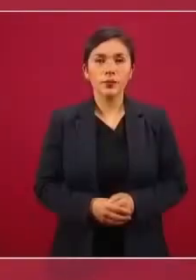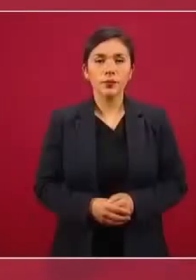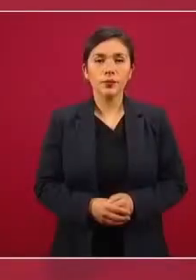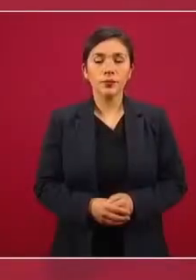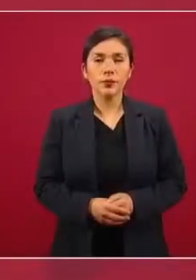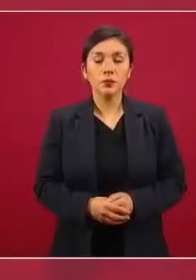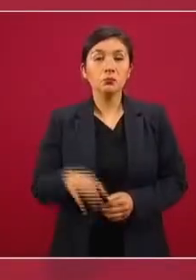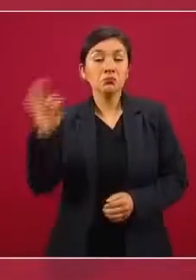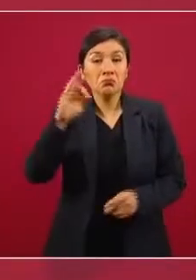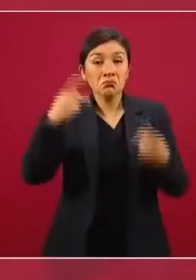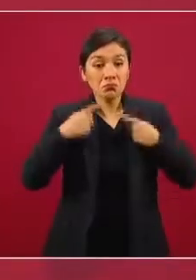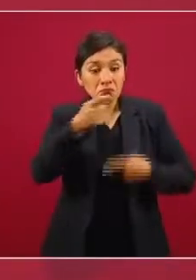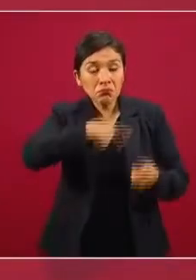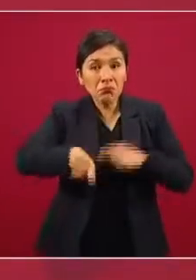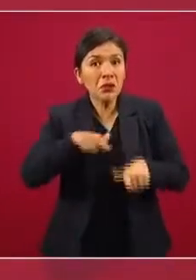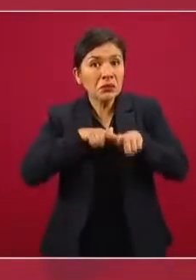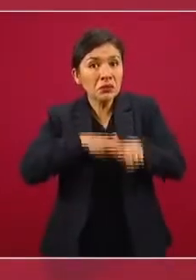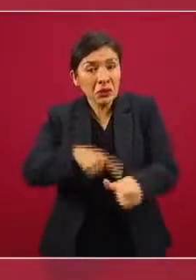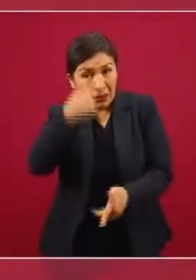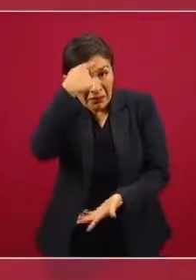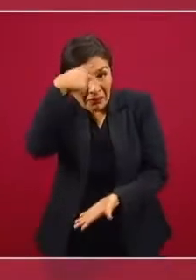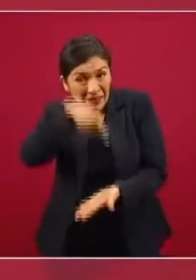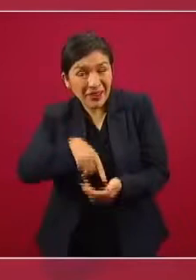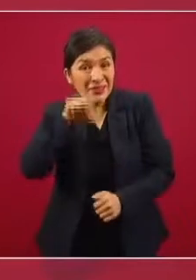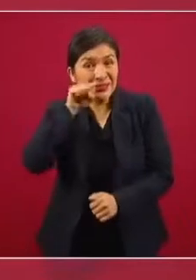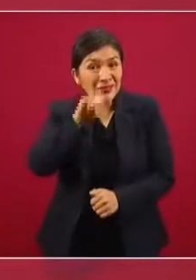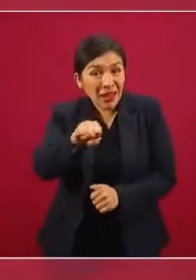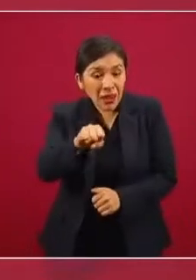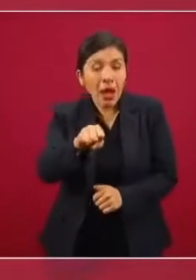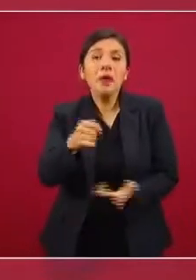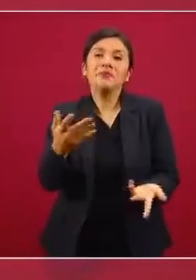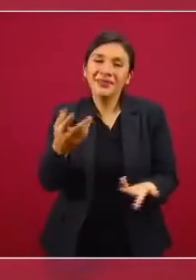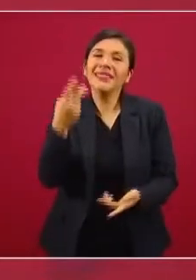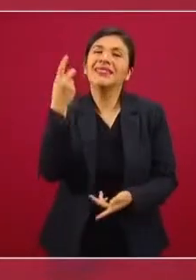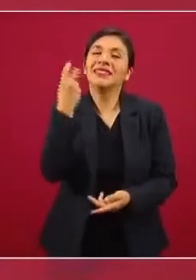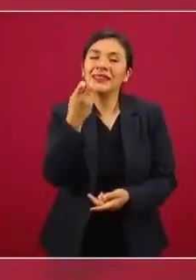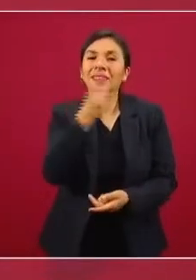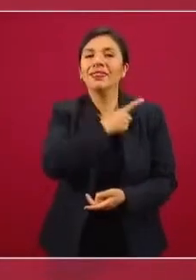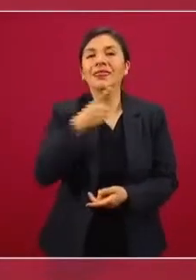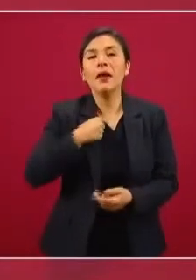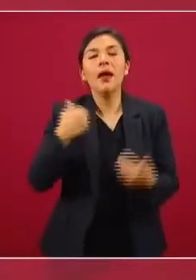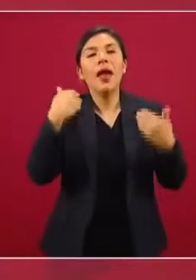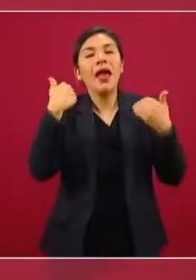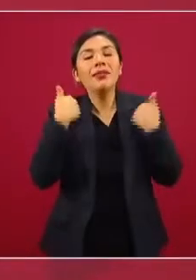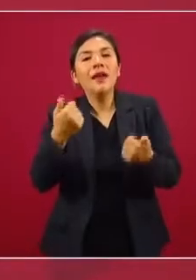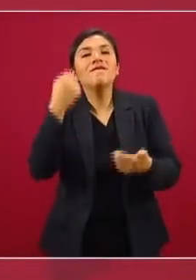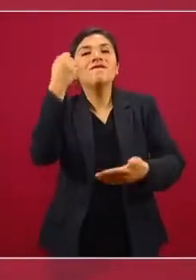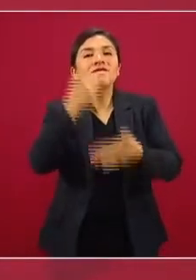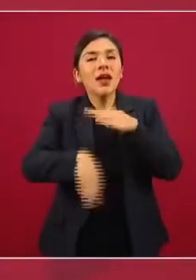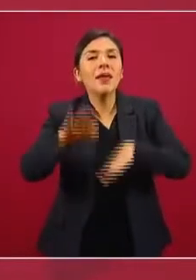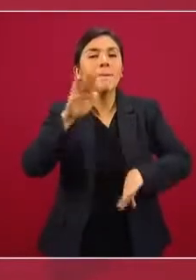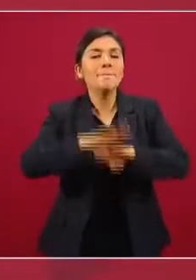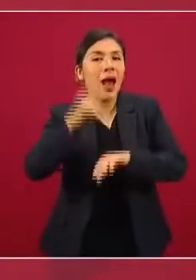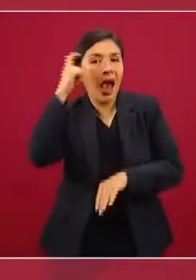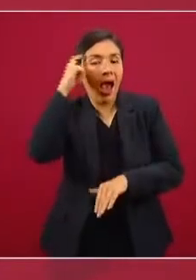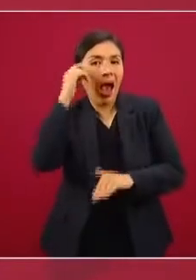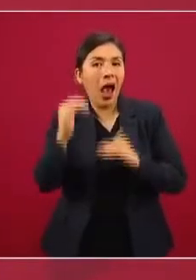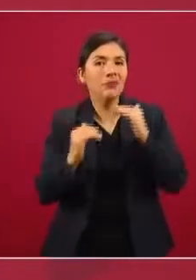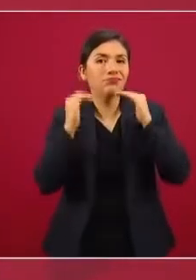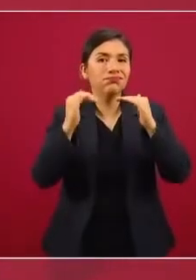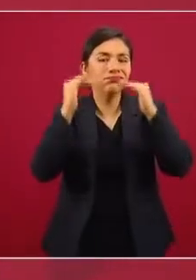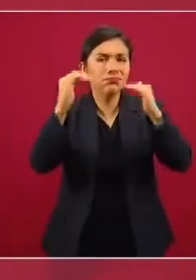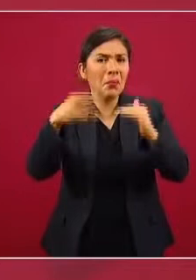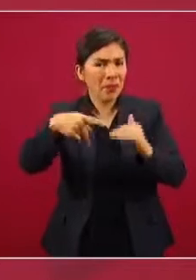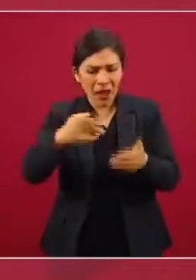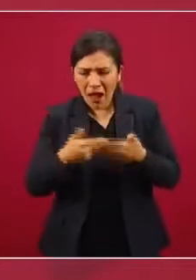pues es que todavía falta seguir trabajando más, haciendo conciencia, pero ya no es